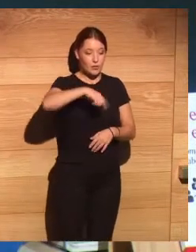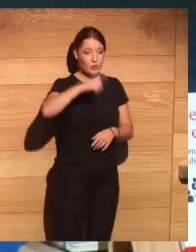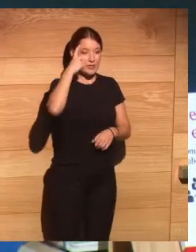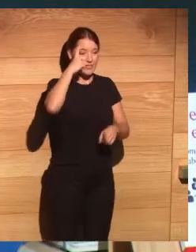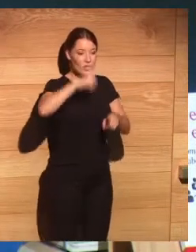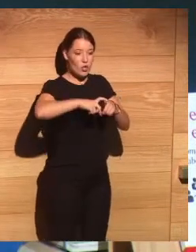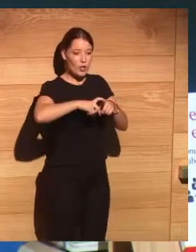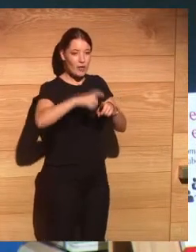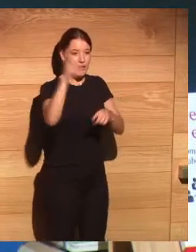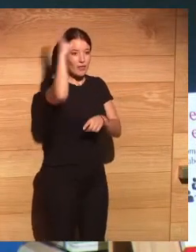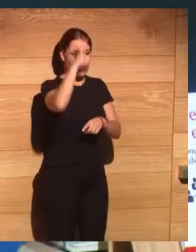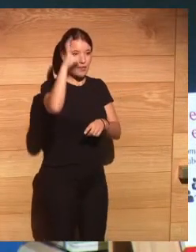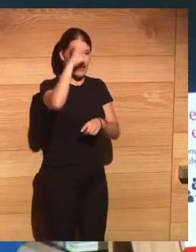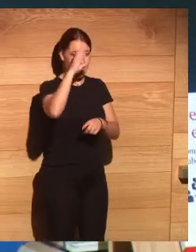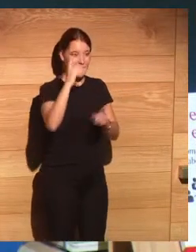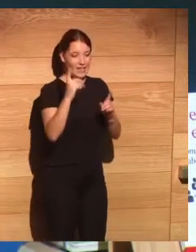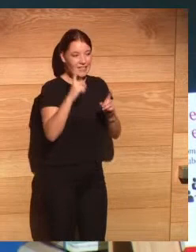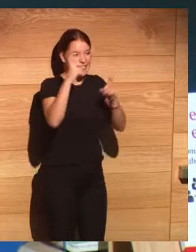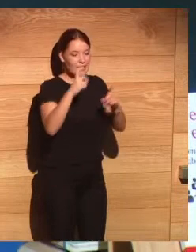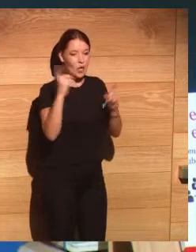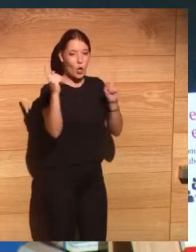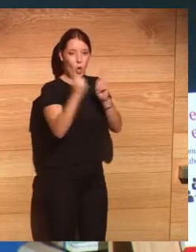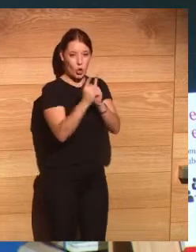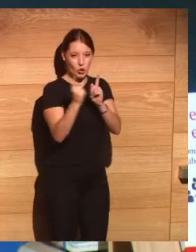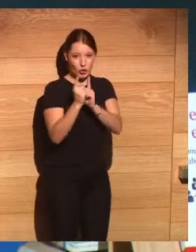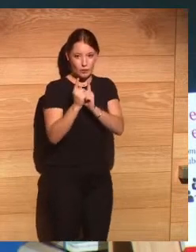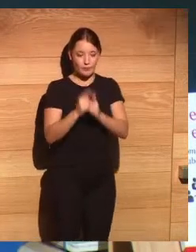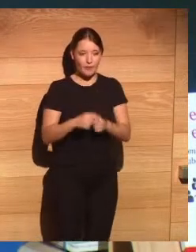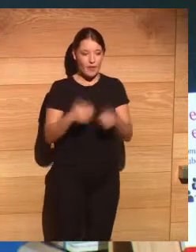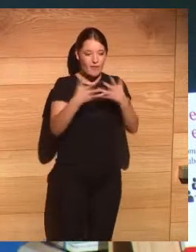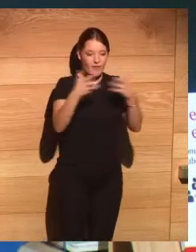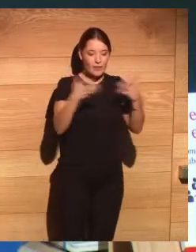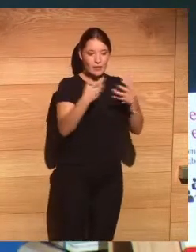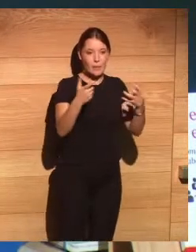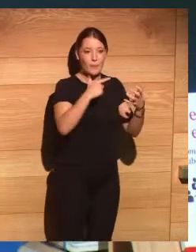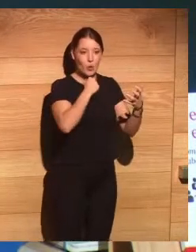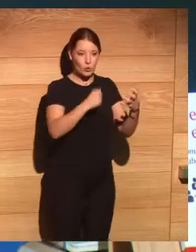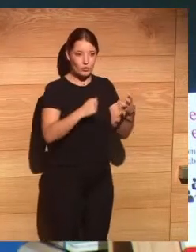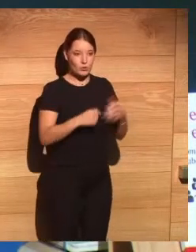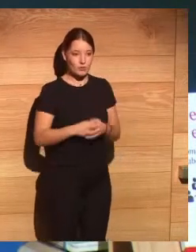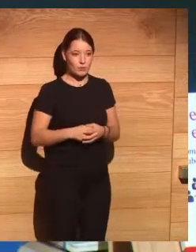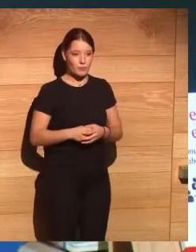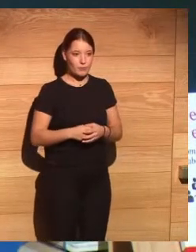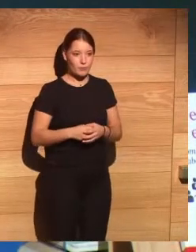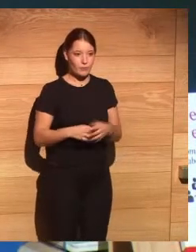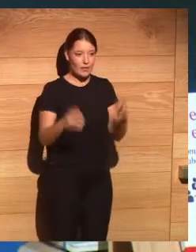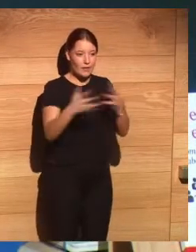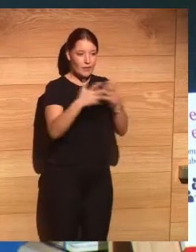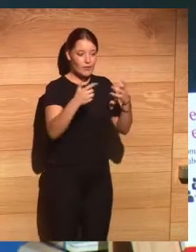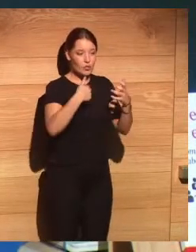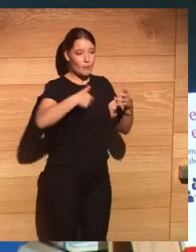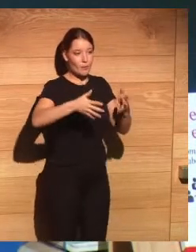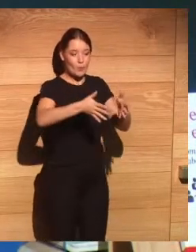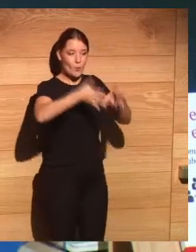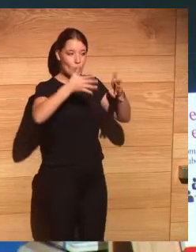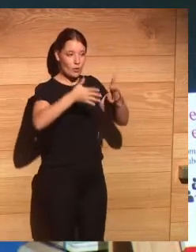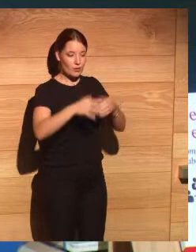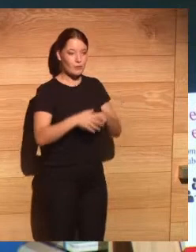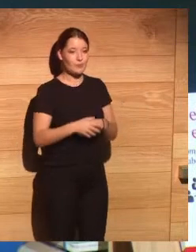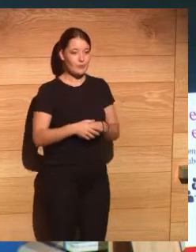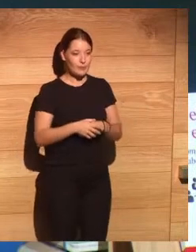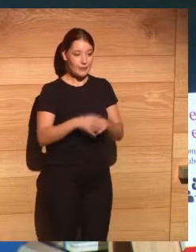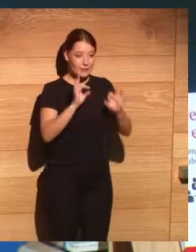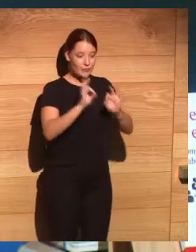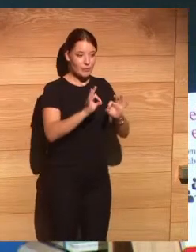intentar aportar y a mí me gustan mucho frases diferentes y hay una frase que a mí me encanta de Blaise Pascal que decía